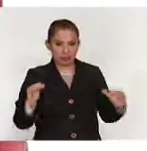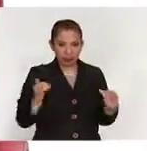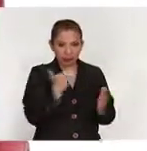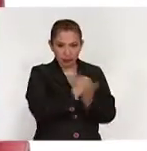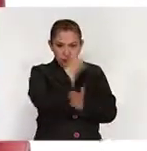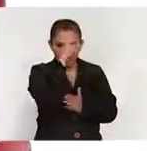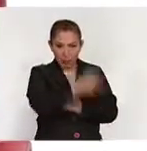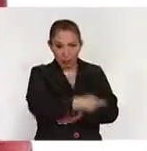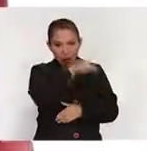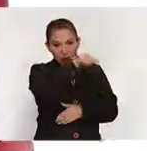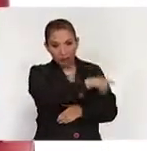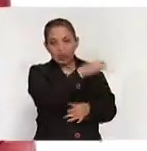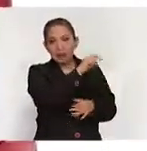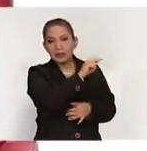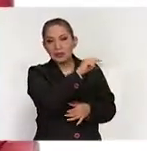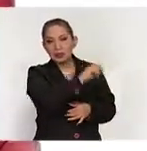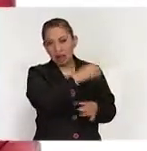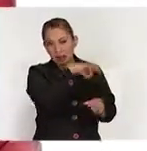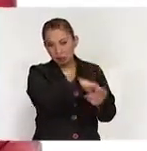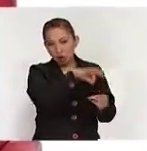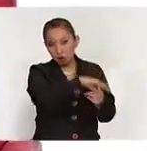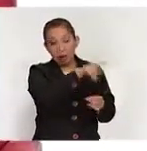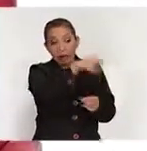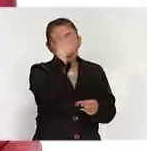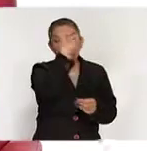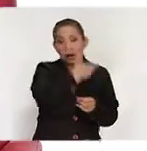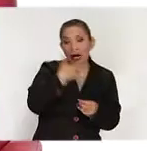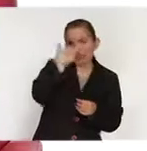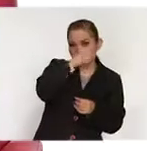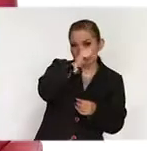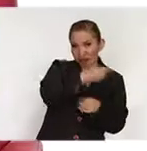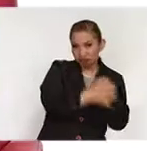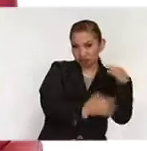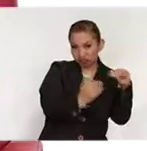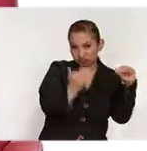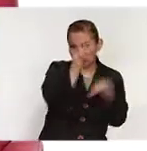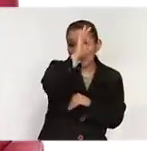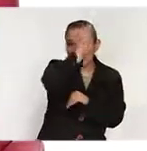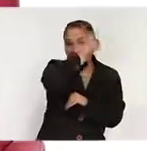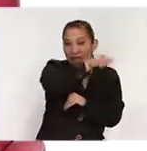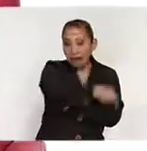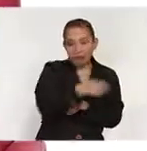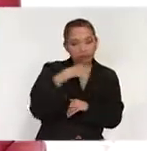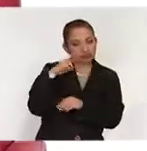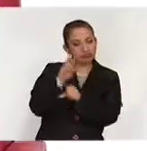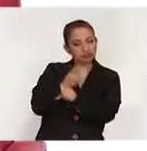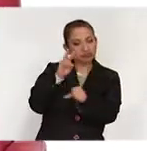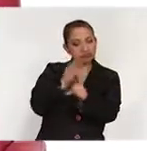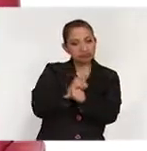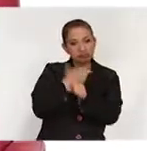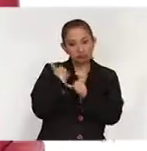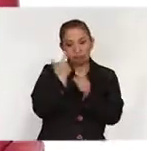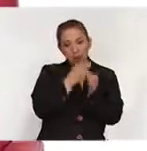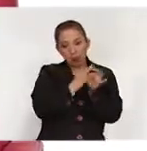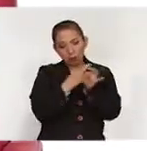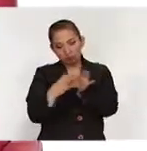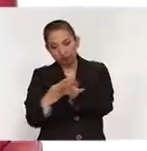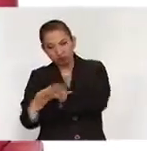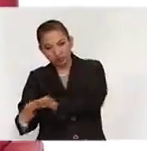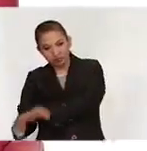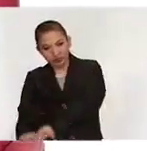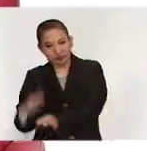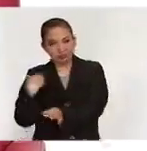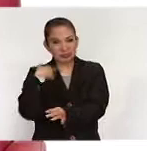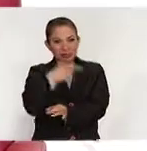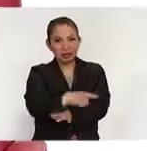ciudad de México tenemos nuestro nuestro tribunal electoral también que es revisado incluso por el tribunal electoral federal en el cual es toda una cadena digamos escalonada